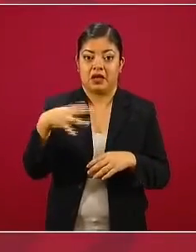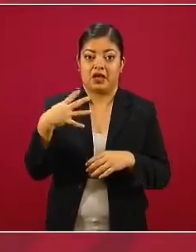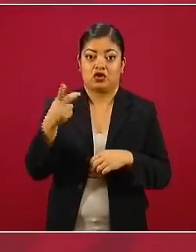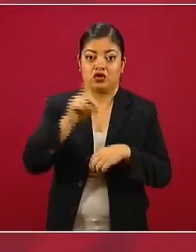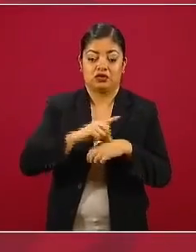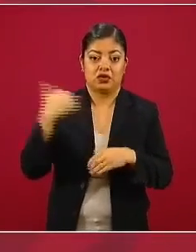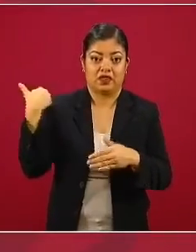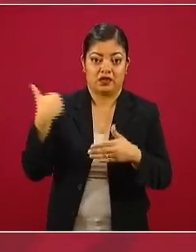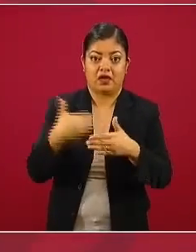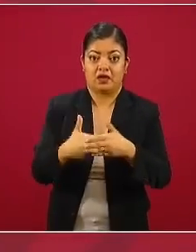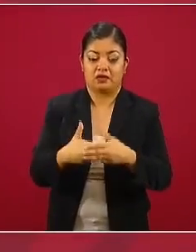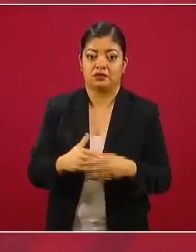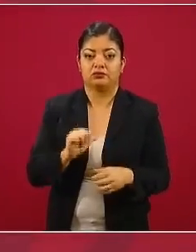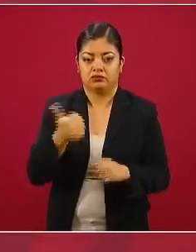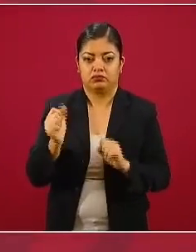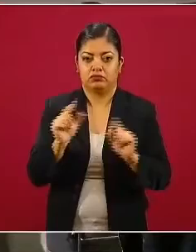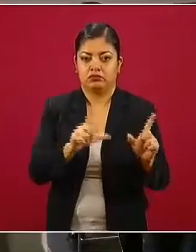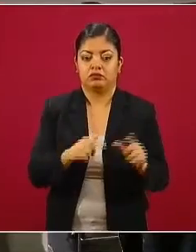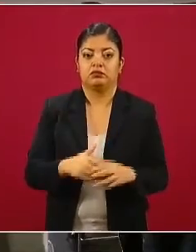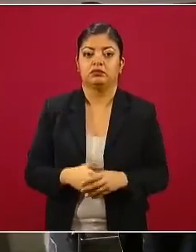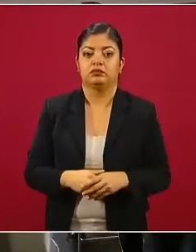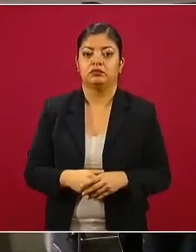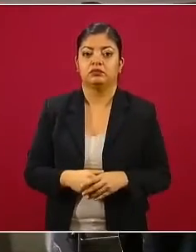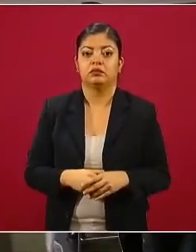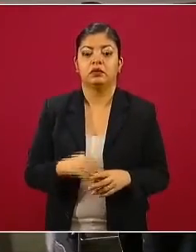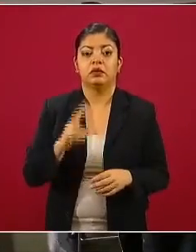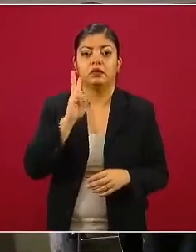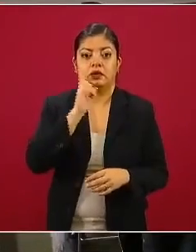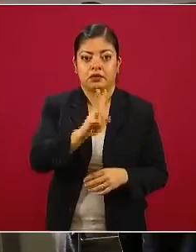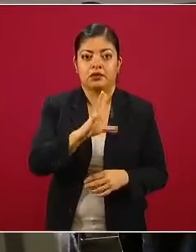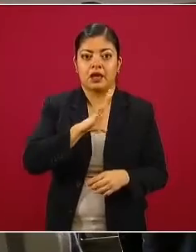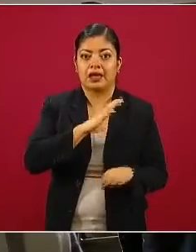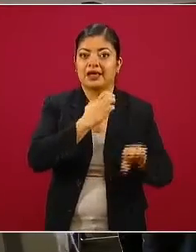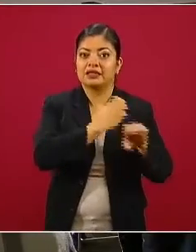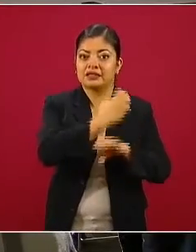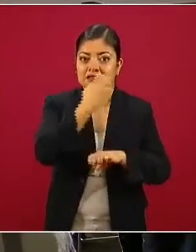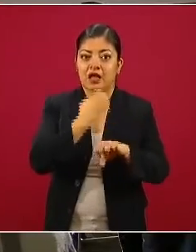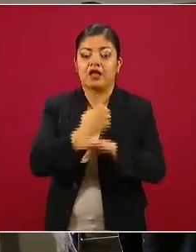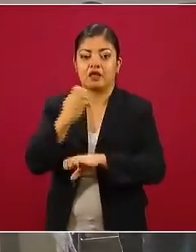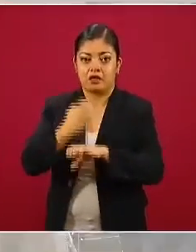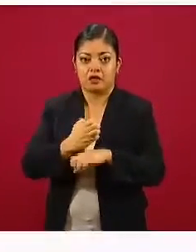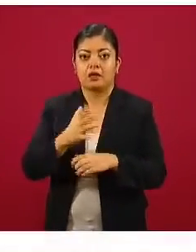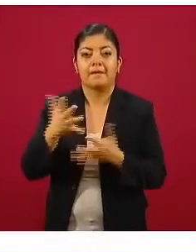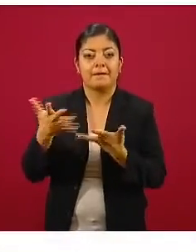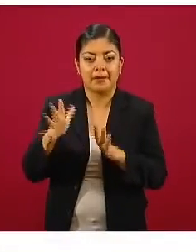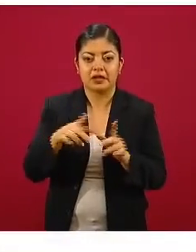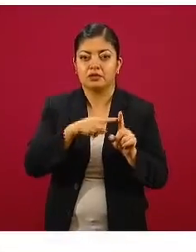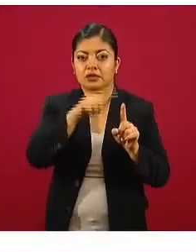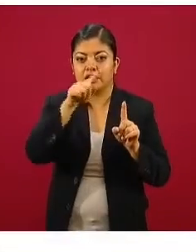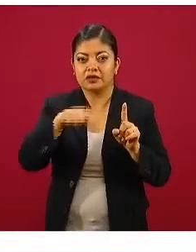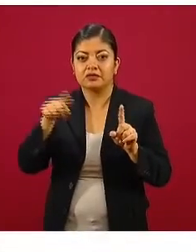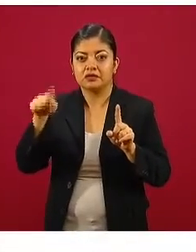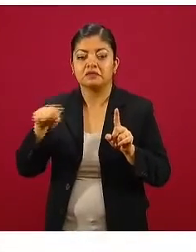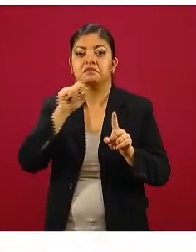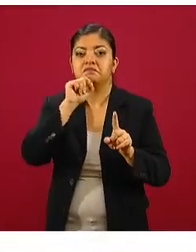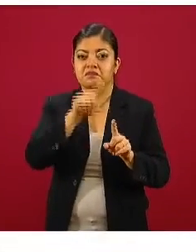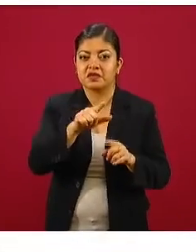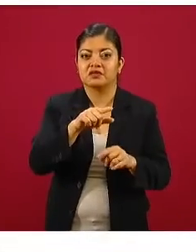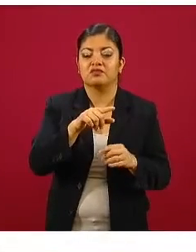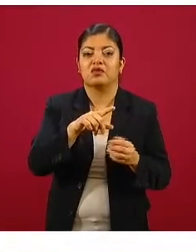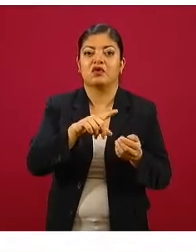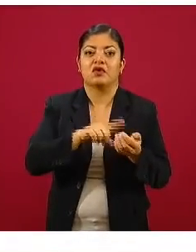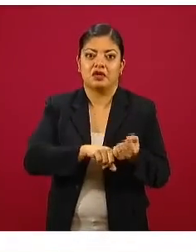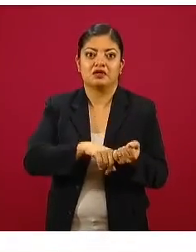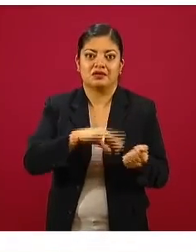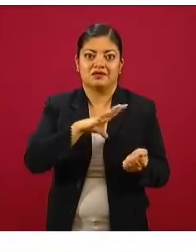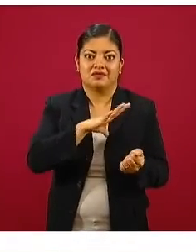14 días. La siguiente. Vemos por la entidad federativa, siguen una distribución semejante a la de los casos acumulados, en la